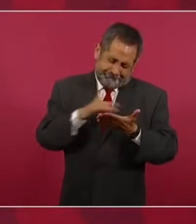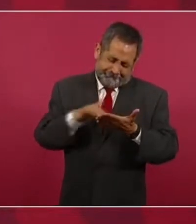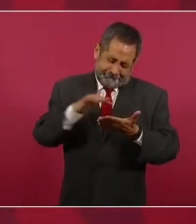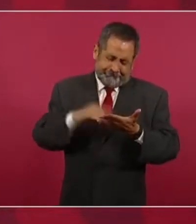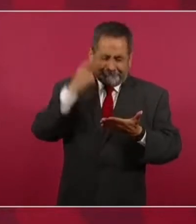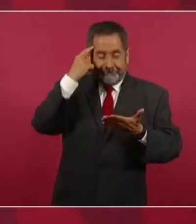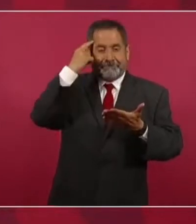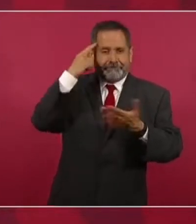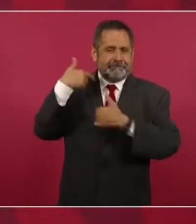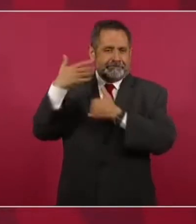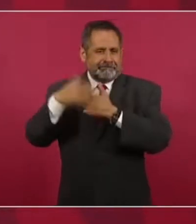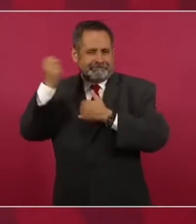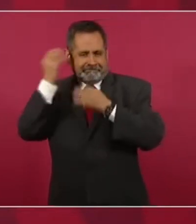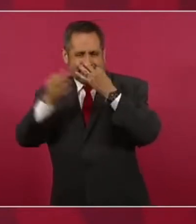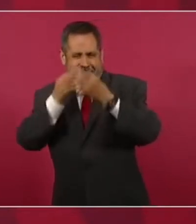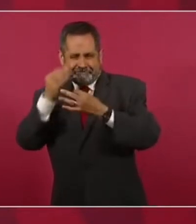discurso.